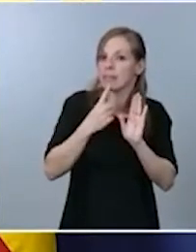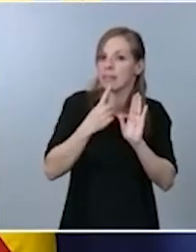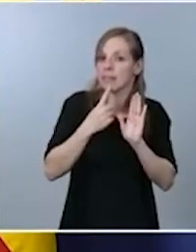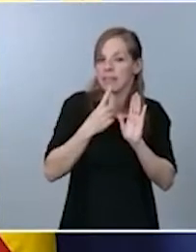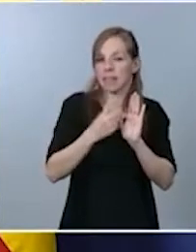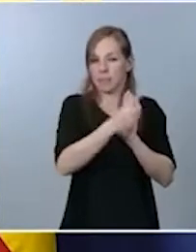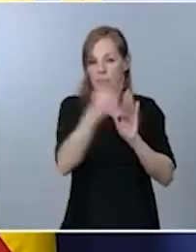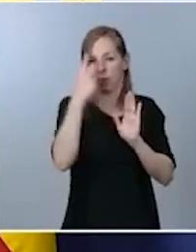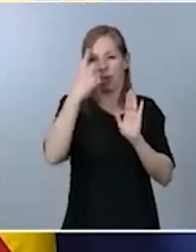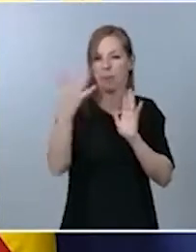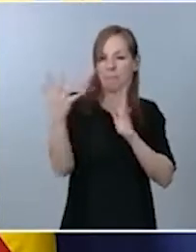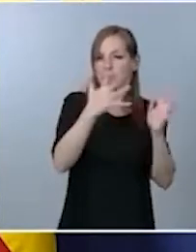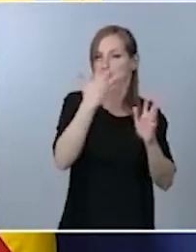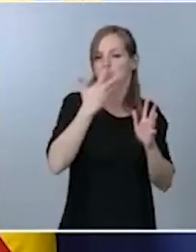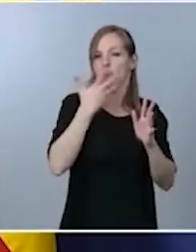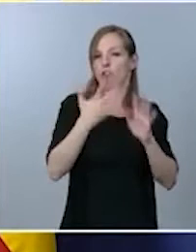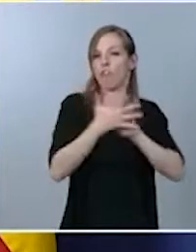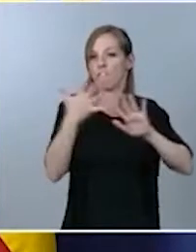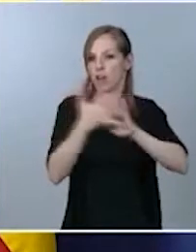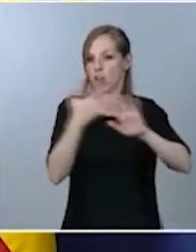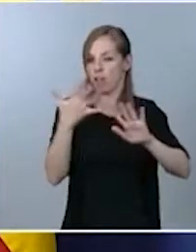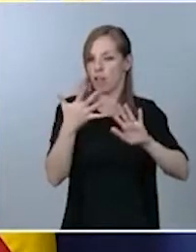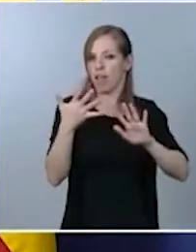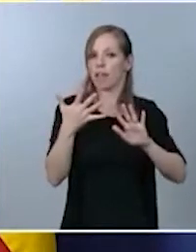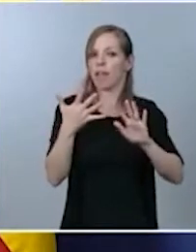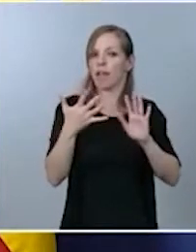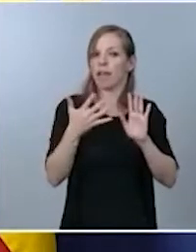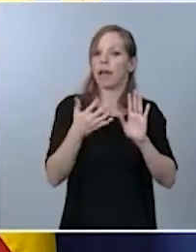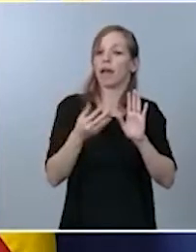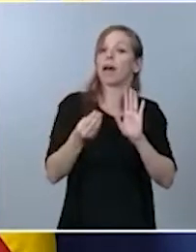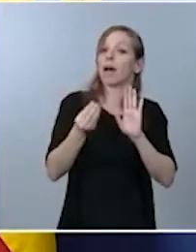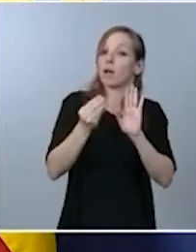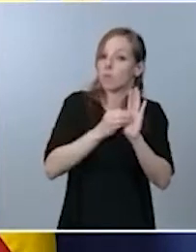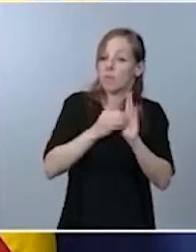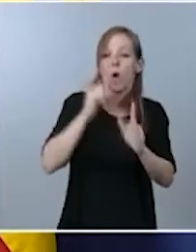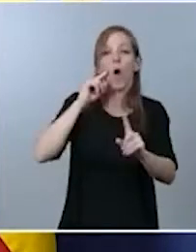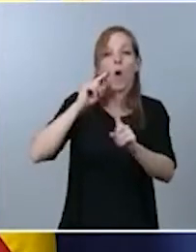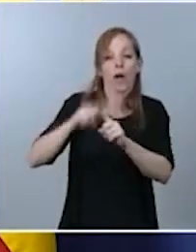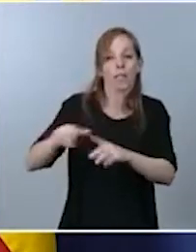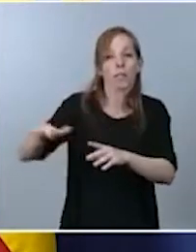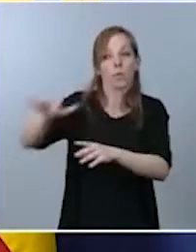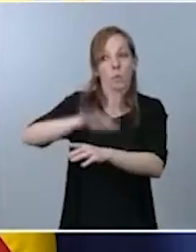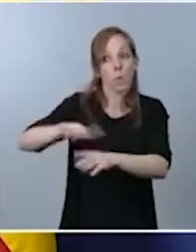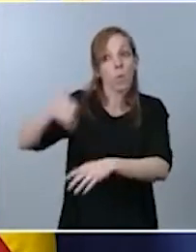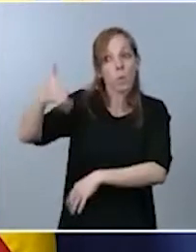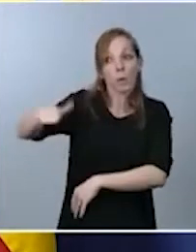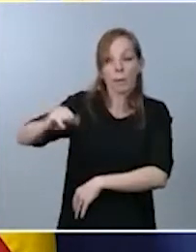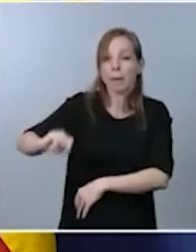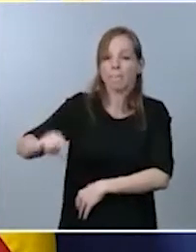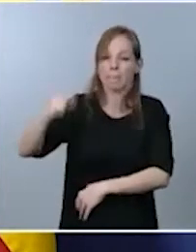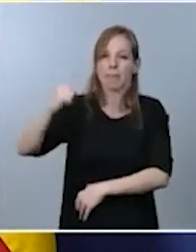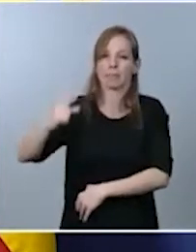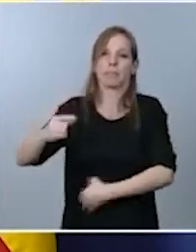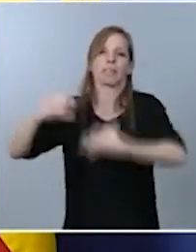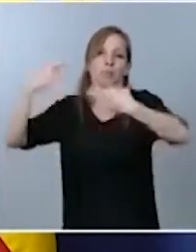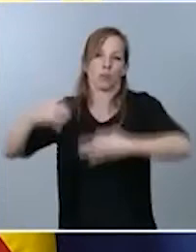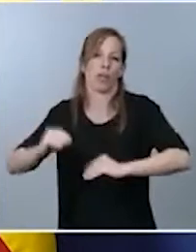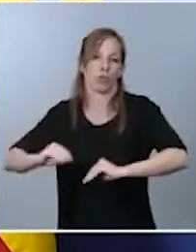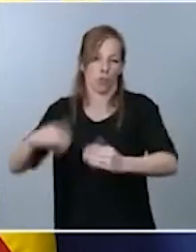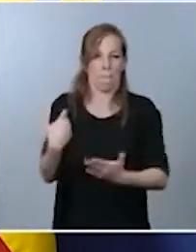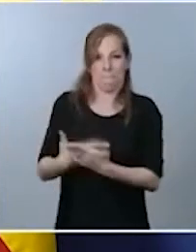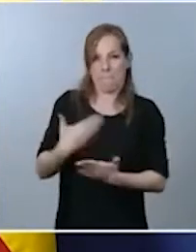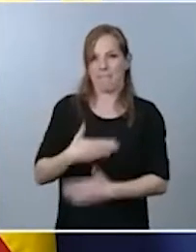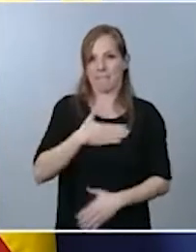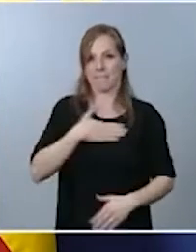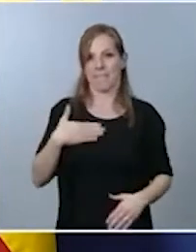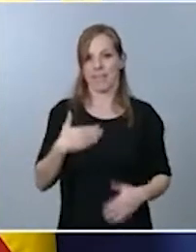conociendo también para garantizar evidentemente la seguridad de los colectivos más vulnerables. La